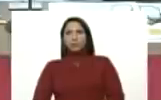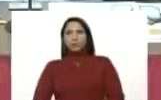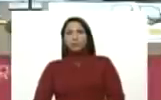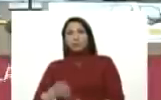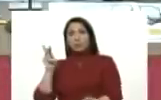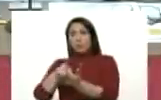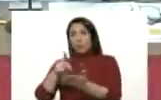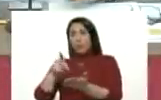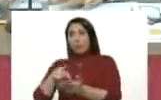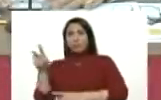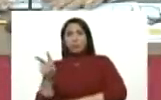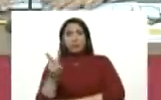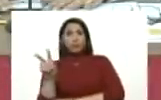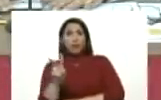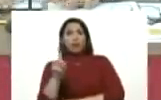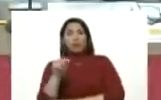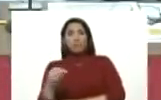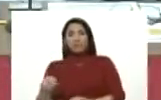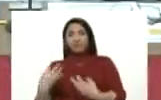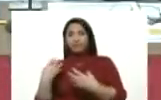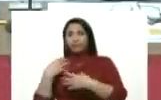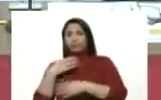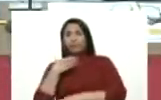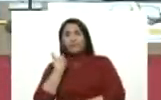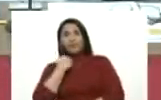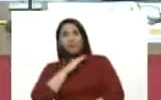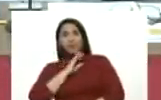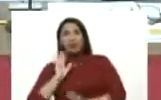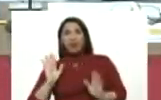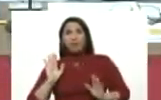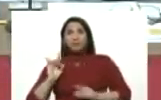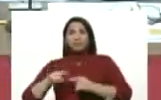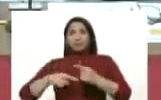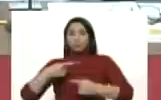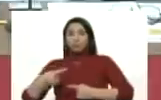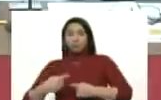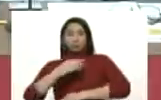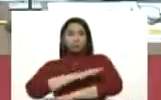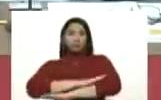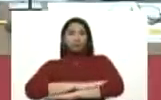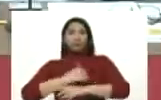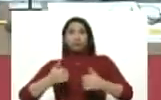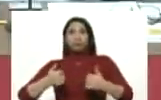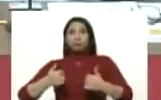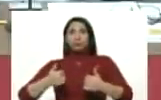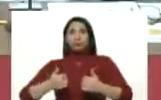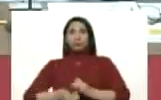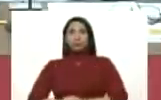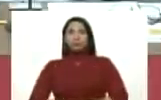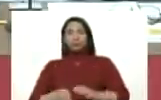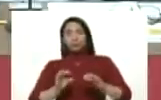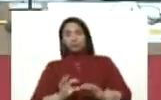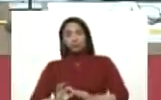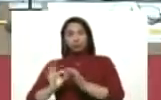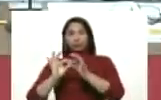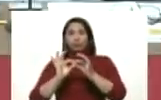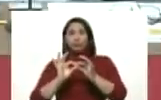Llegó a Venezuela. Luego, disciplina, unión,